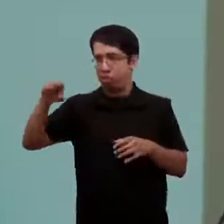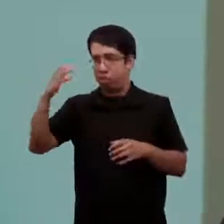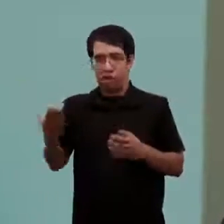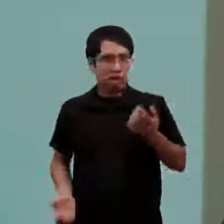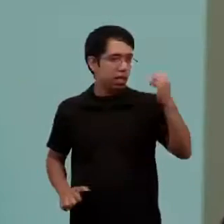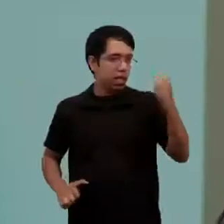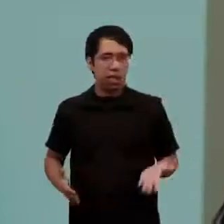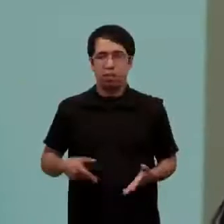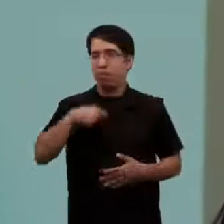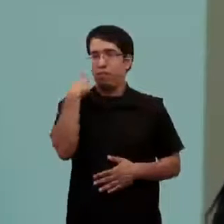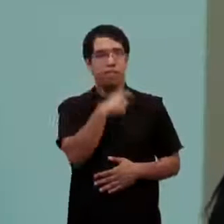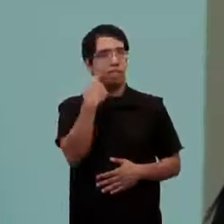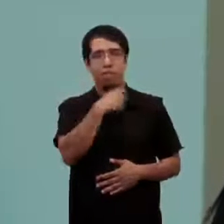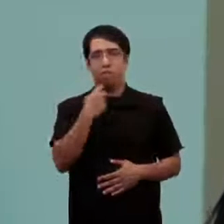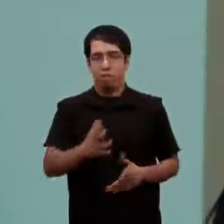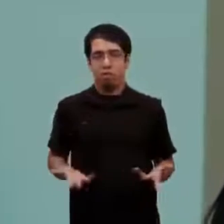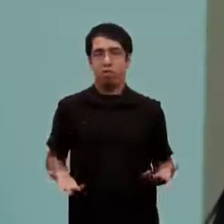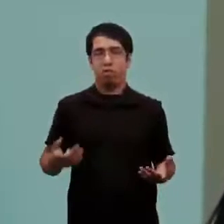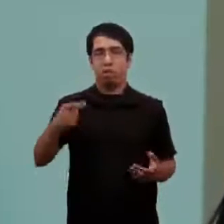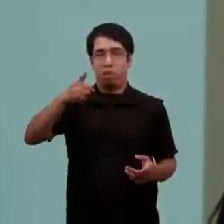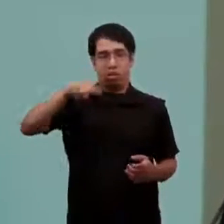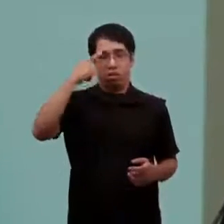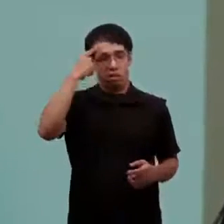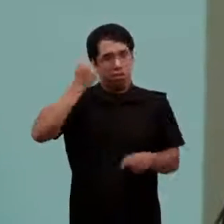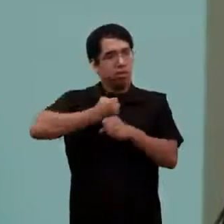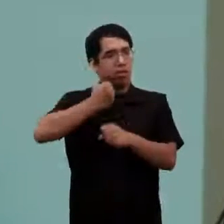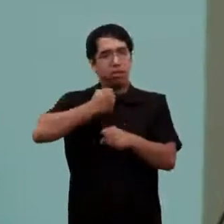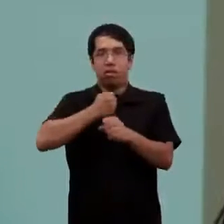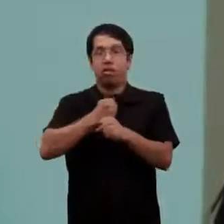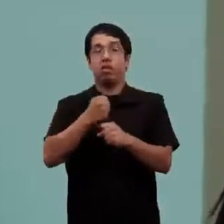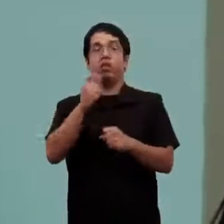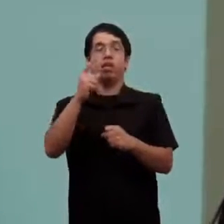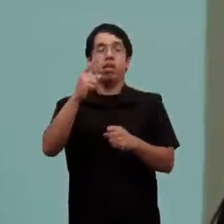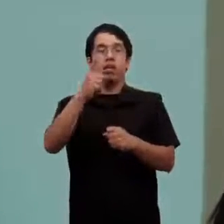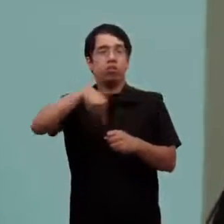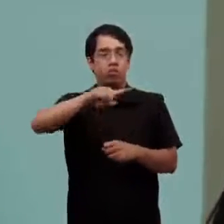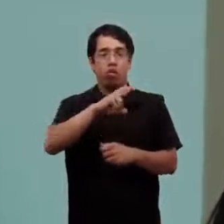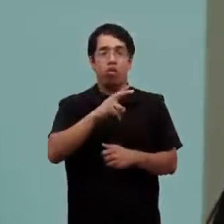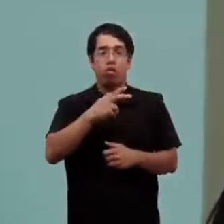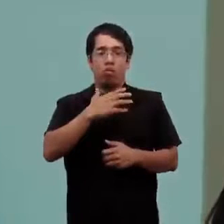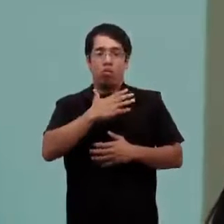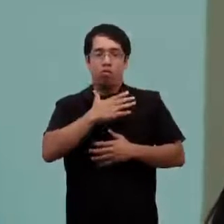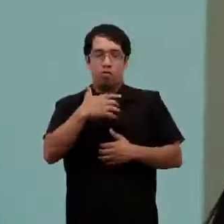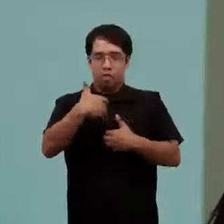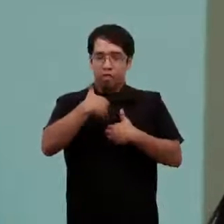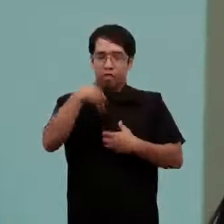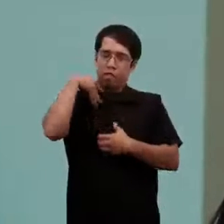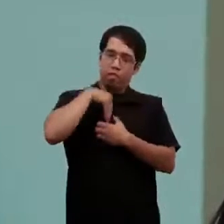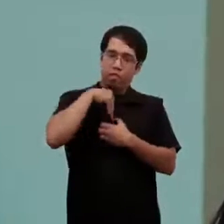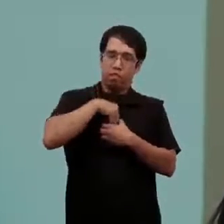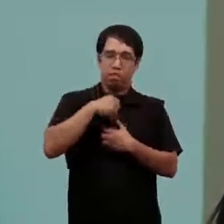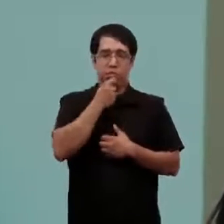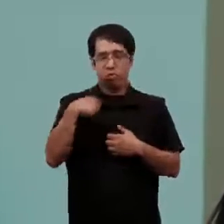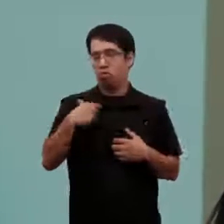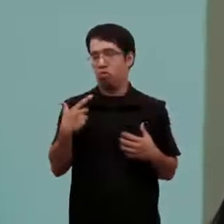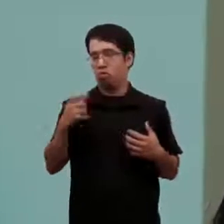rescate de la ética es una cuestión que se trabaja es una cuestión que se vive la inclusión no tiene que